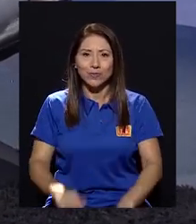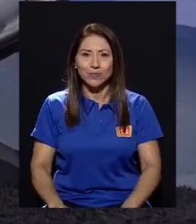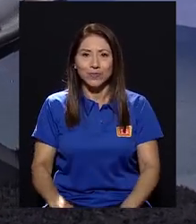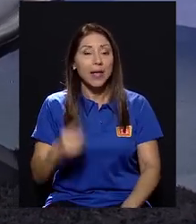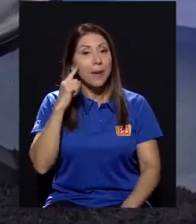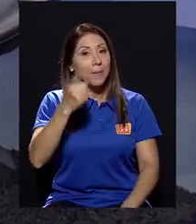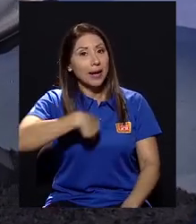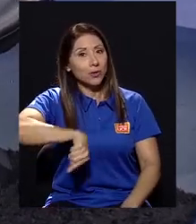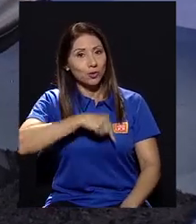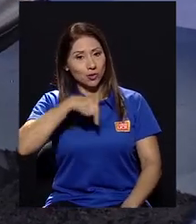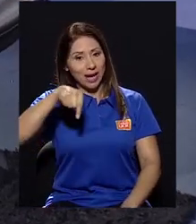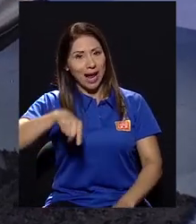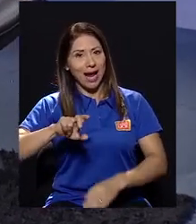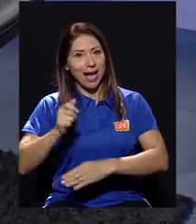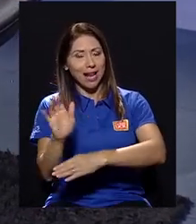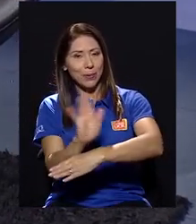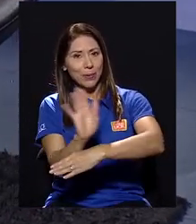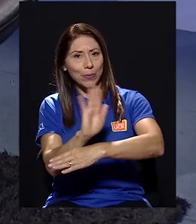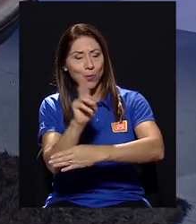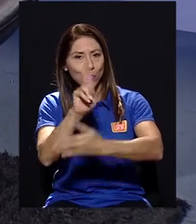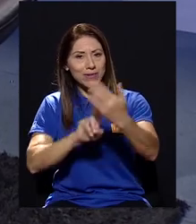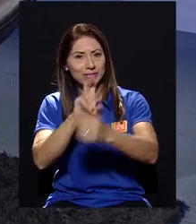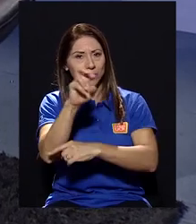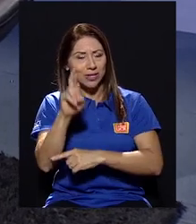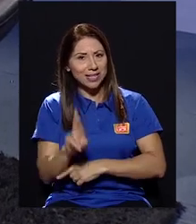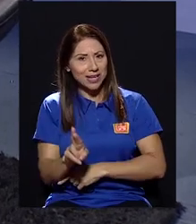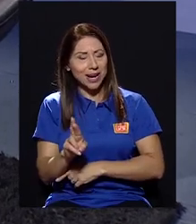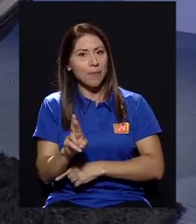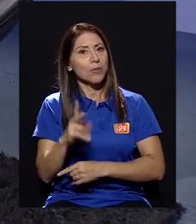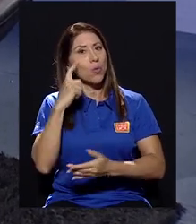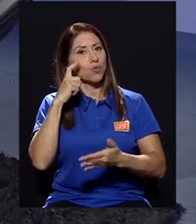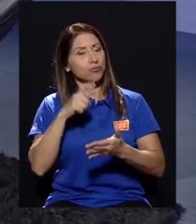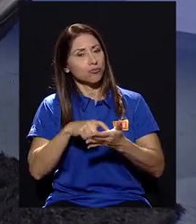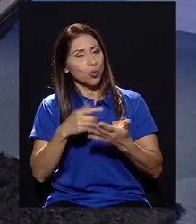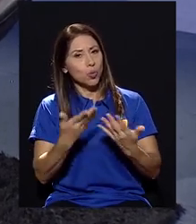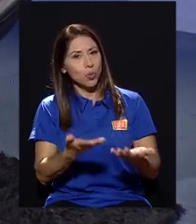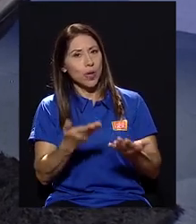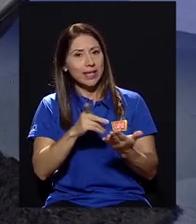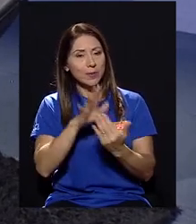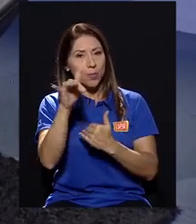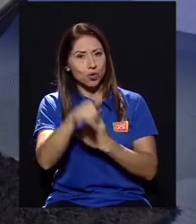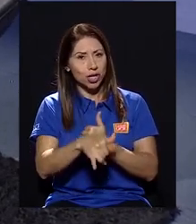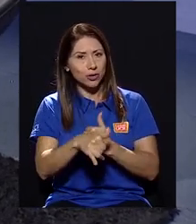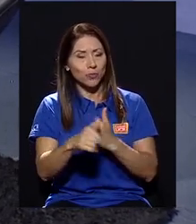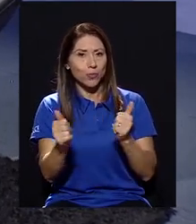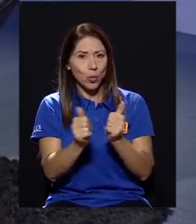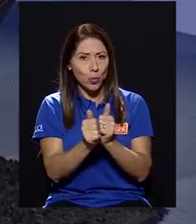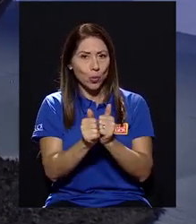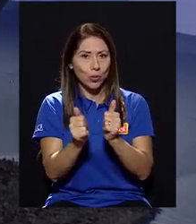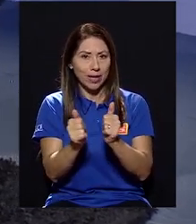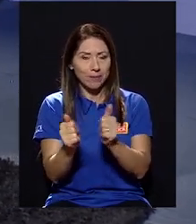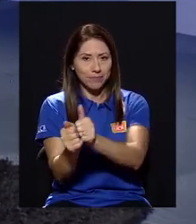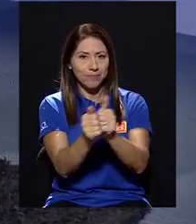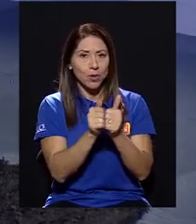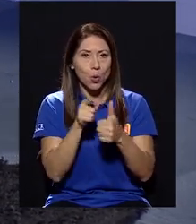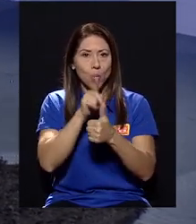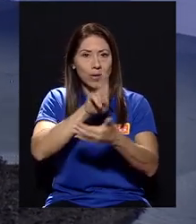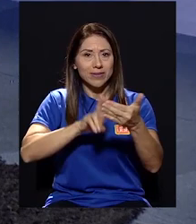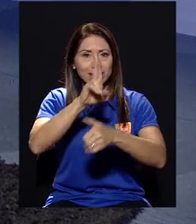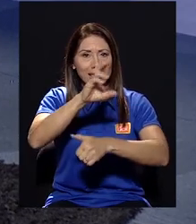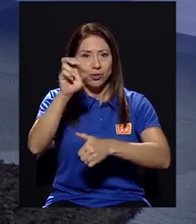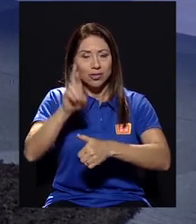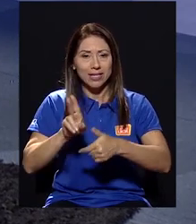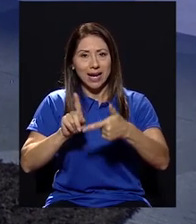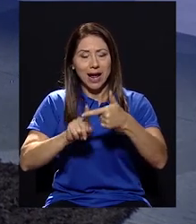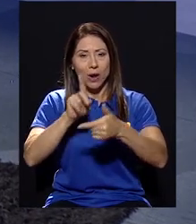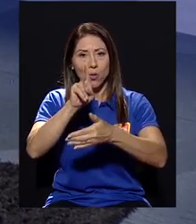Pues, doña Ide, para nosotros aquí en el canal Universidad de Costa Rica es motivo de reconocimiento, este proyecto de manera conjunta entre la Universidad de Costa